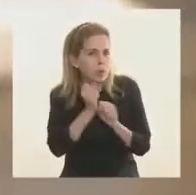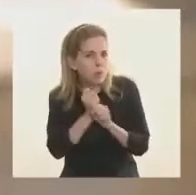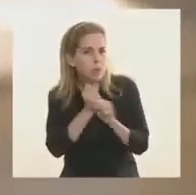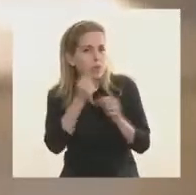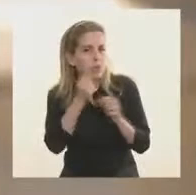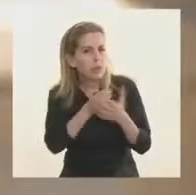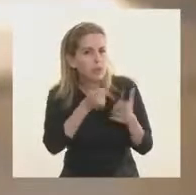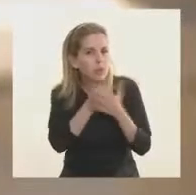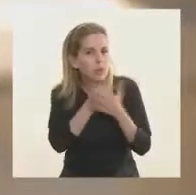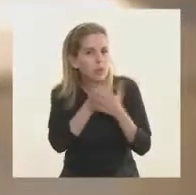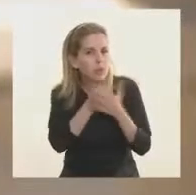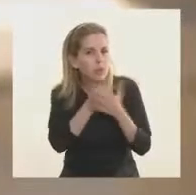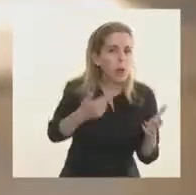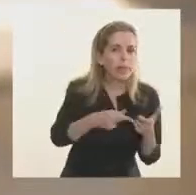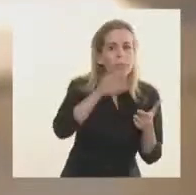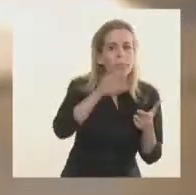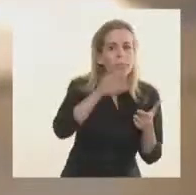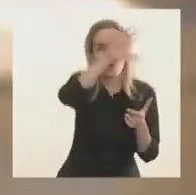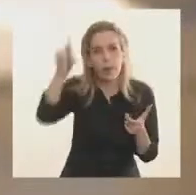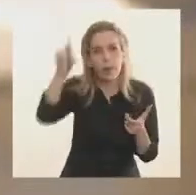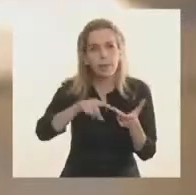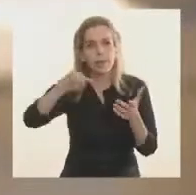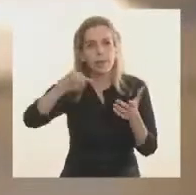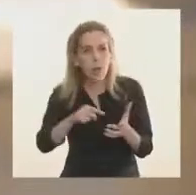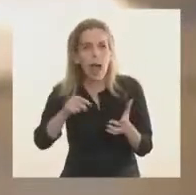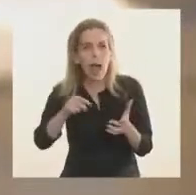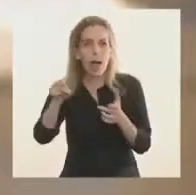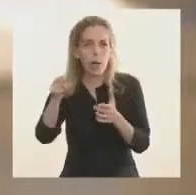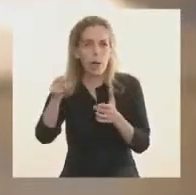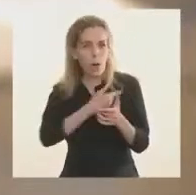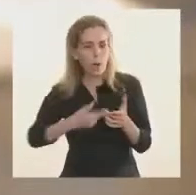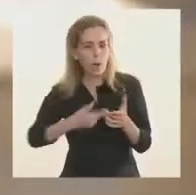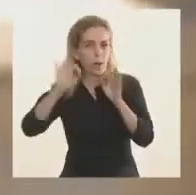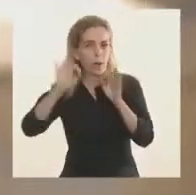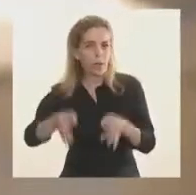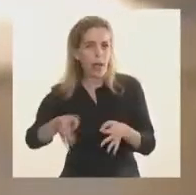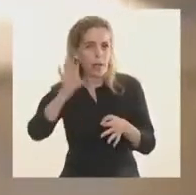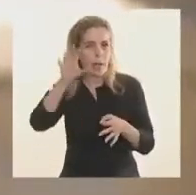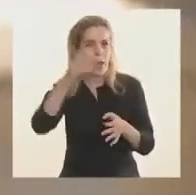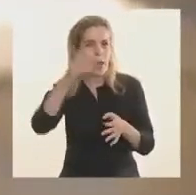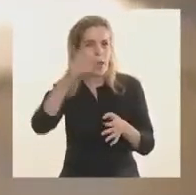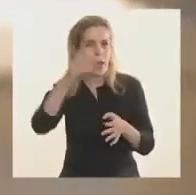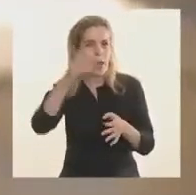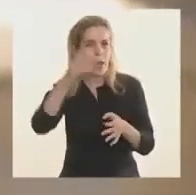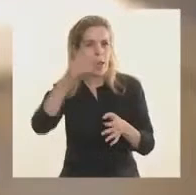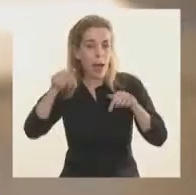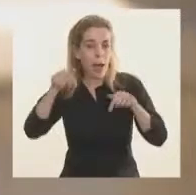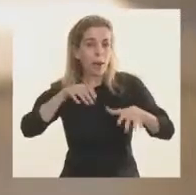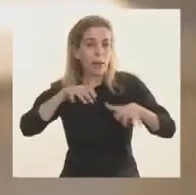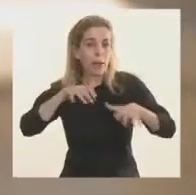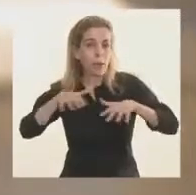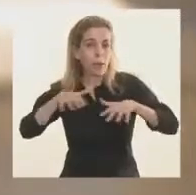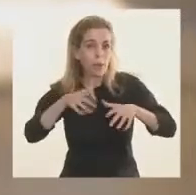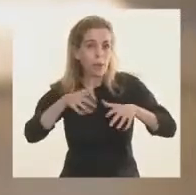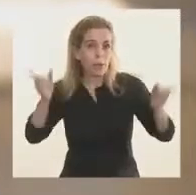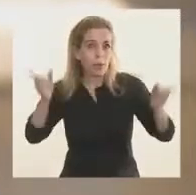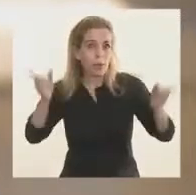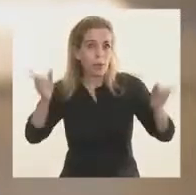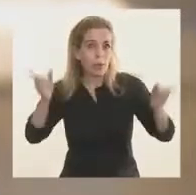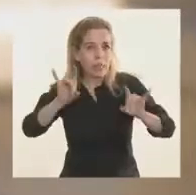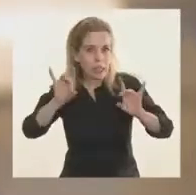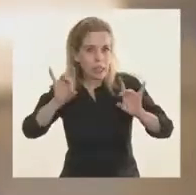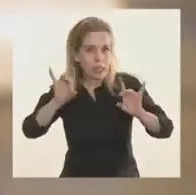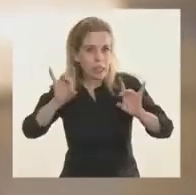la provincia, con todas las provincias, Santa Fe lo sabe bien, y claramente ante esta nueva emergencia, esta nueva situación